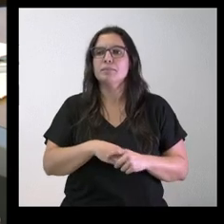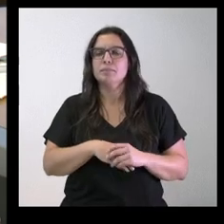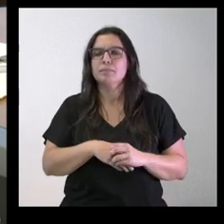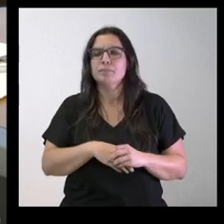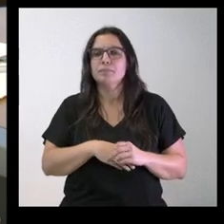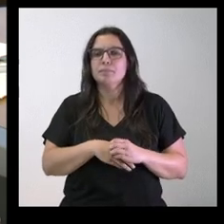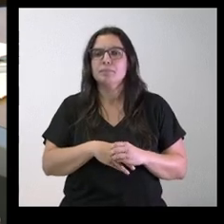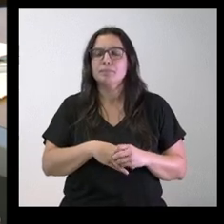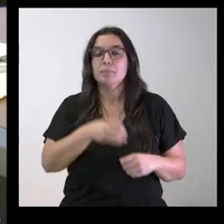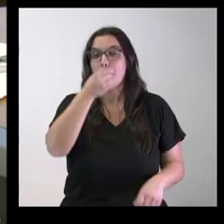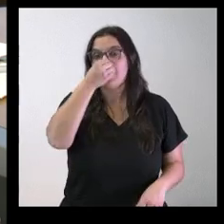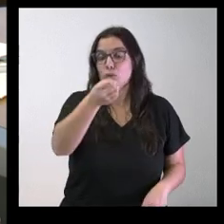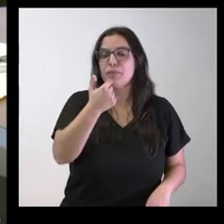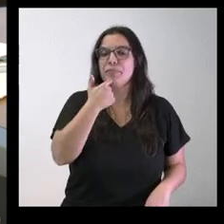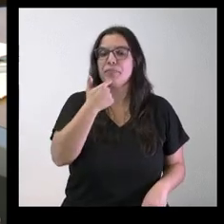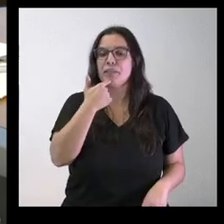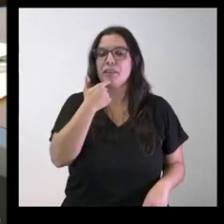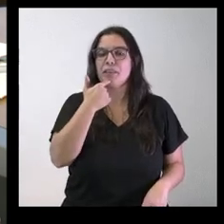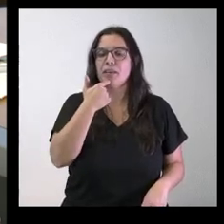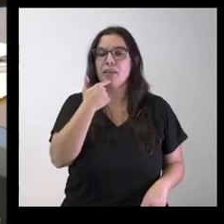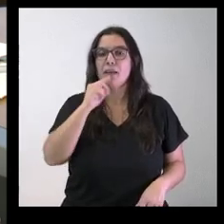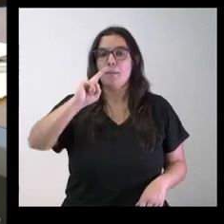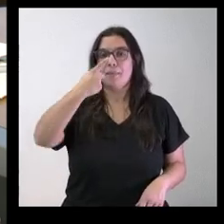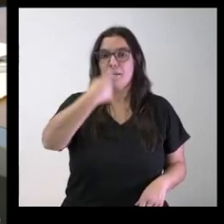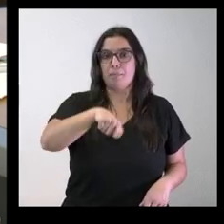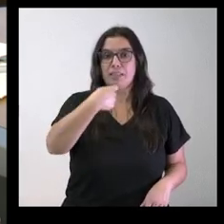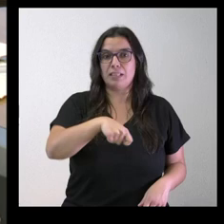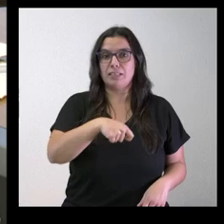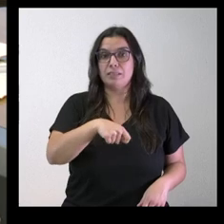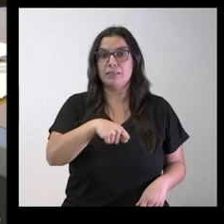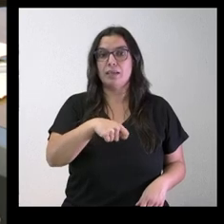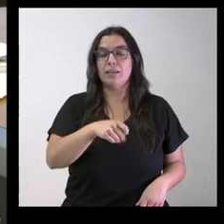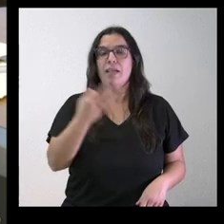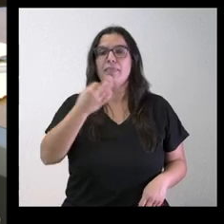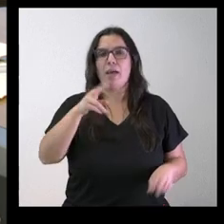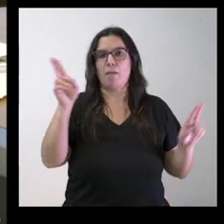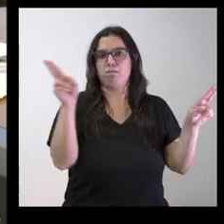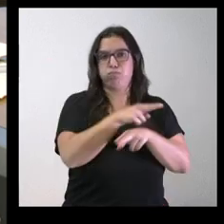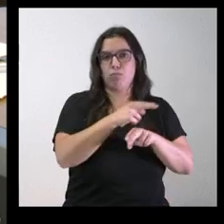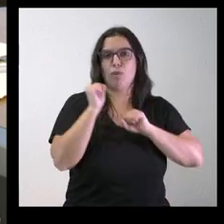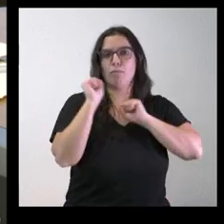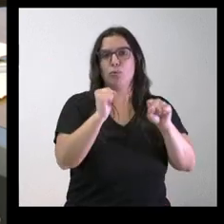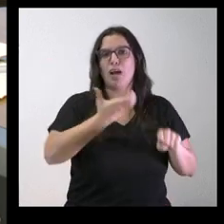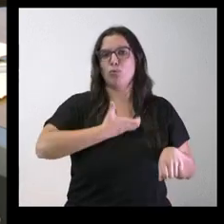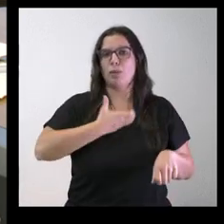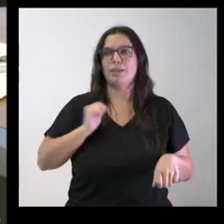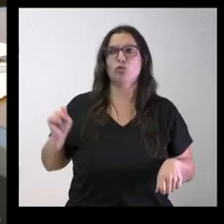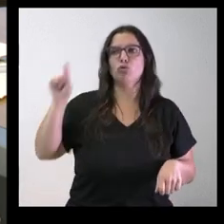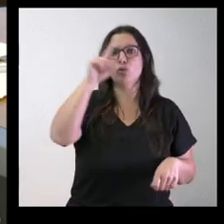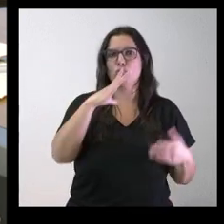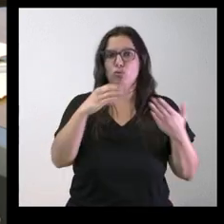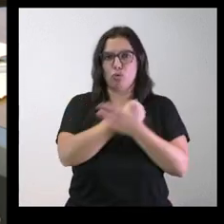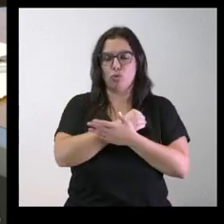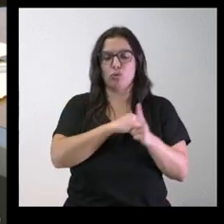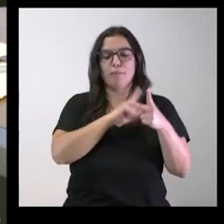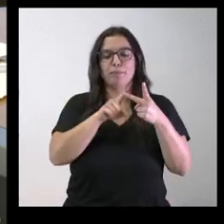el PSOE de que se repruebe al vicepresidente en todos los ayuntamientos de la comunidad y en relación al